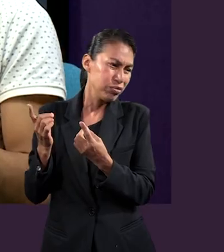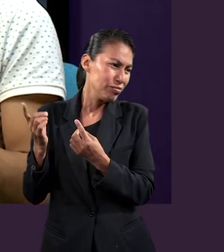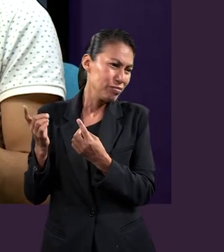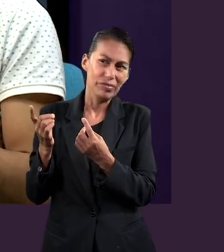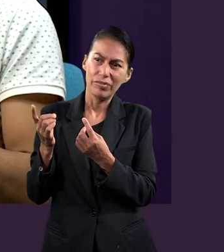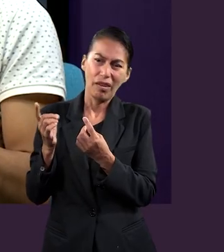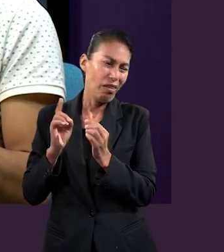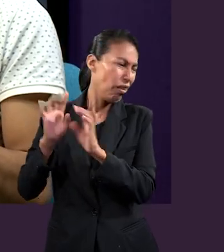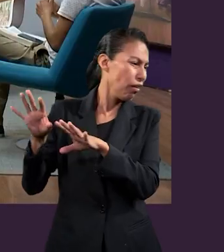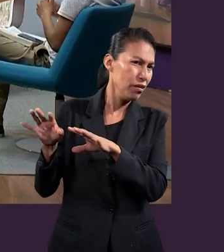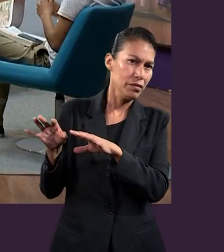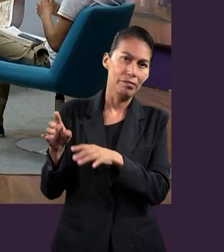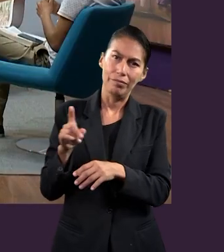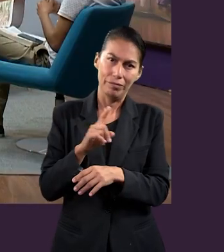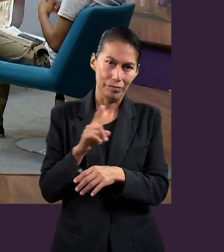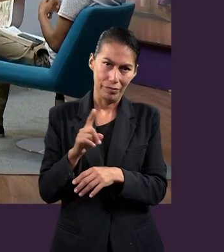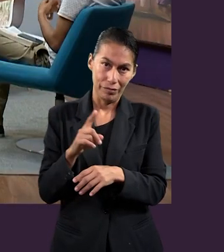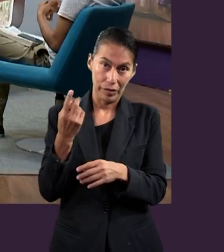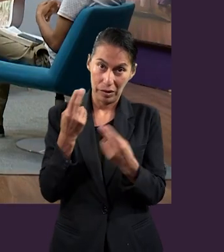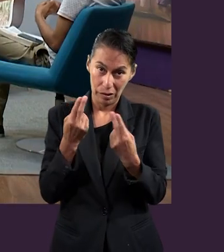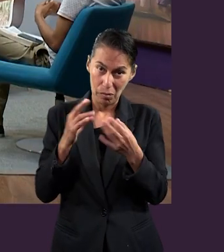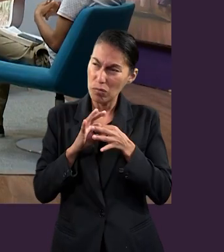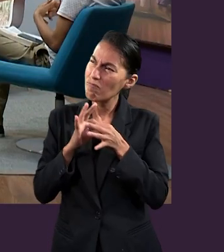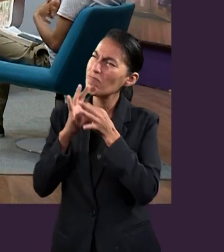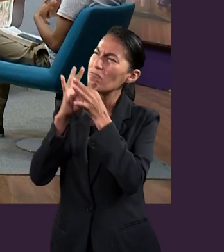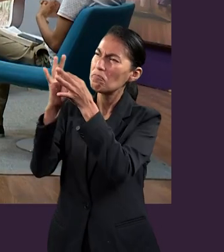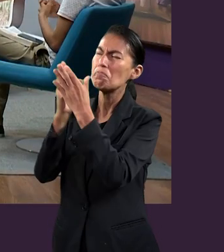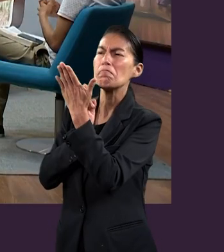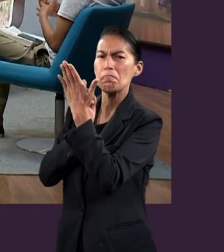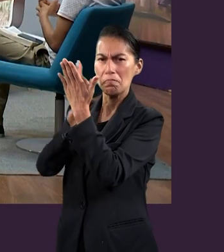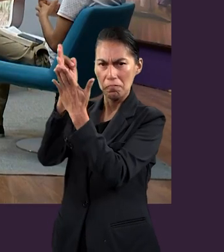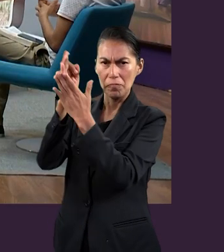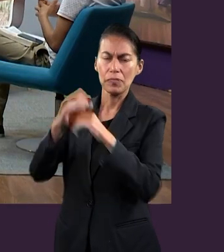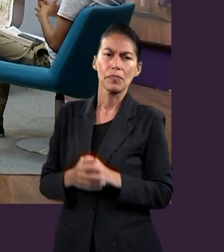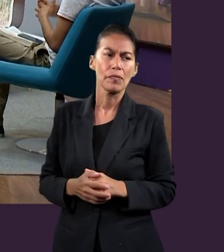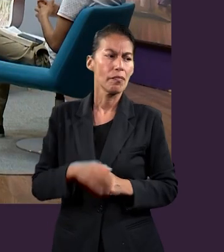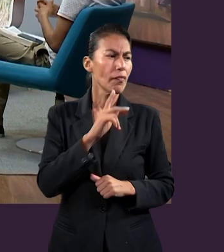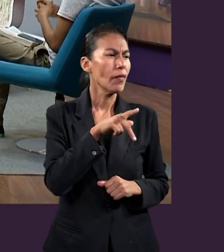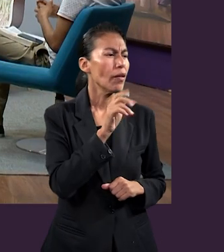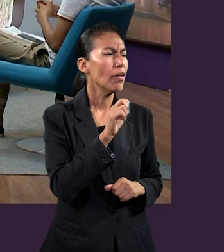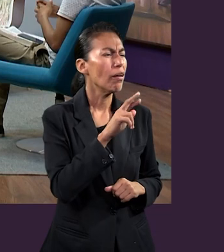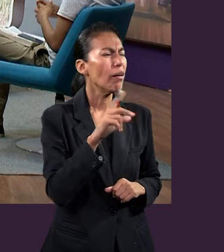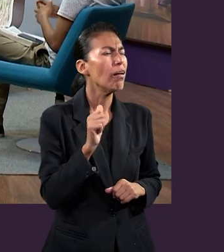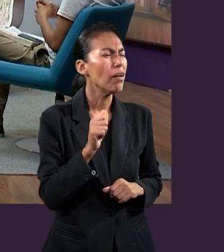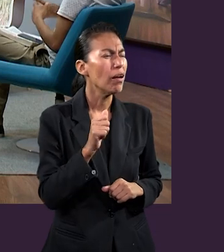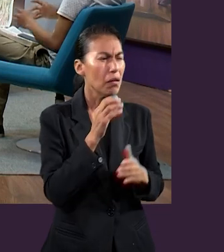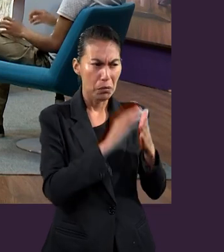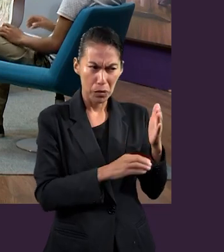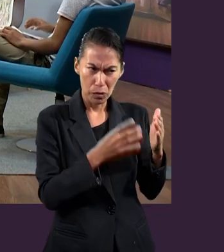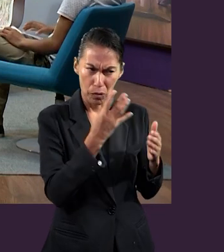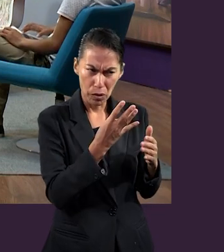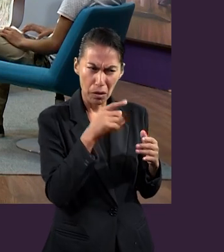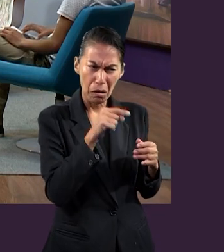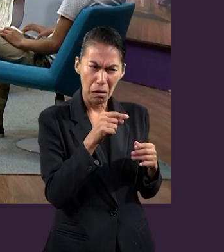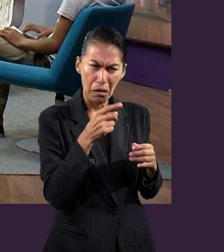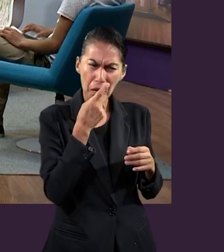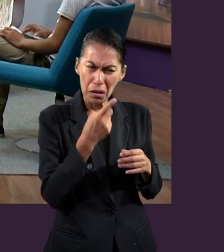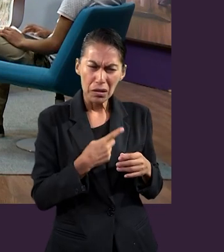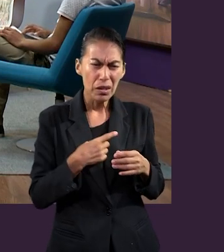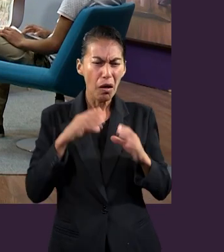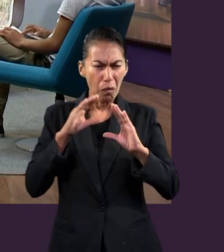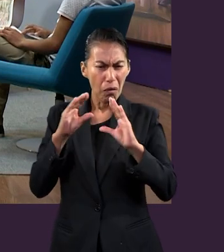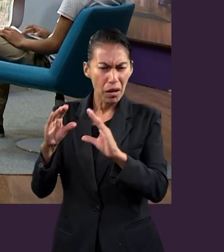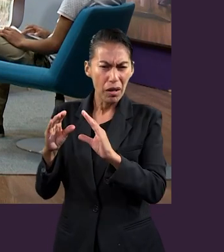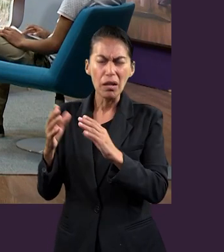nos da. Carla, ¿qué ideas podemos nosotros extraer del capítulo 4 en relación a cuidarnos?